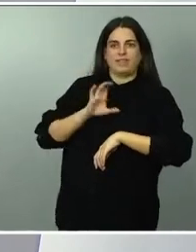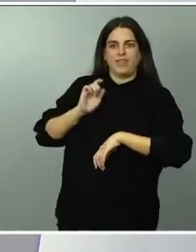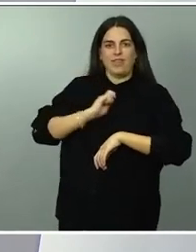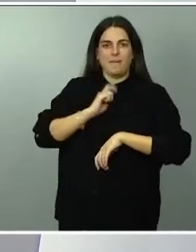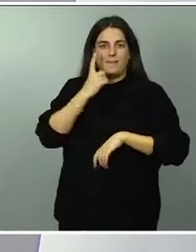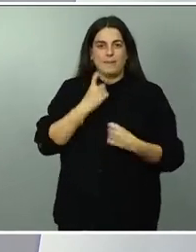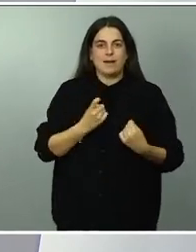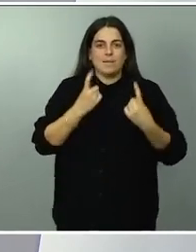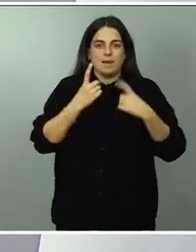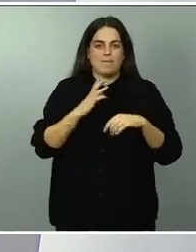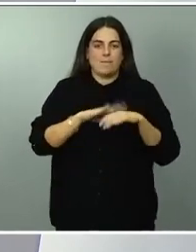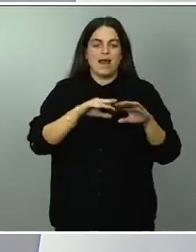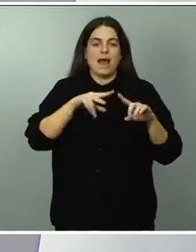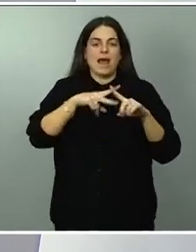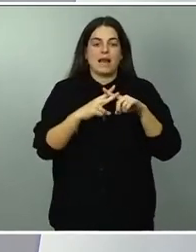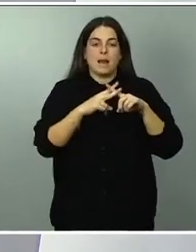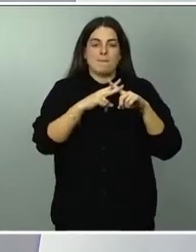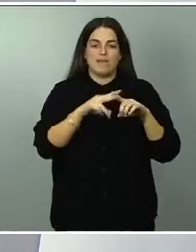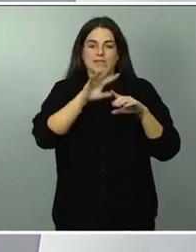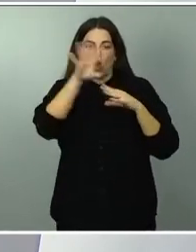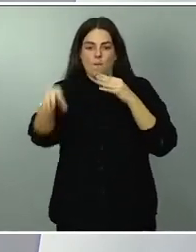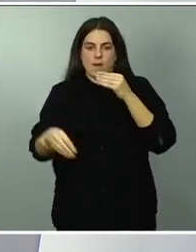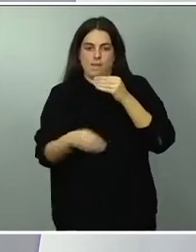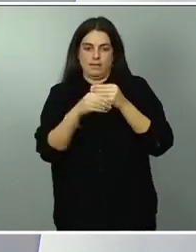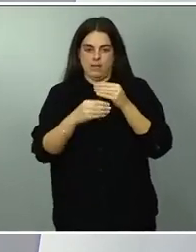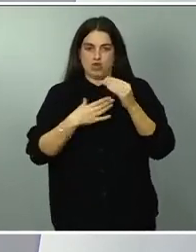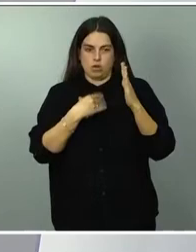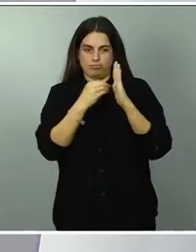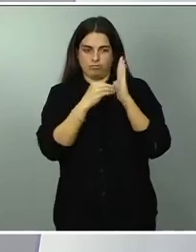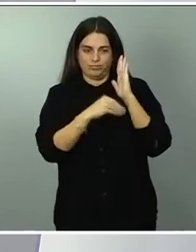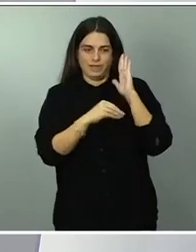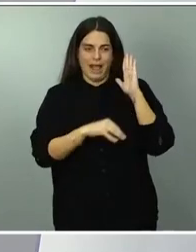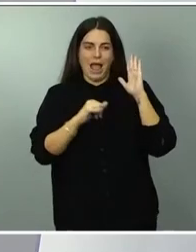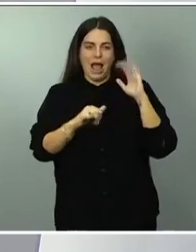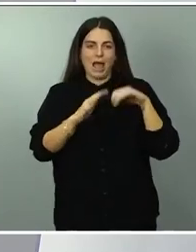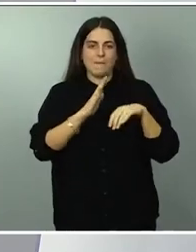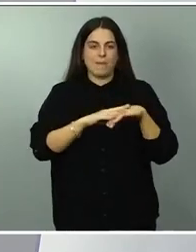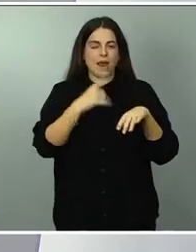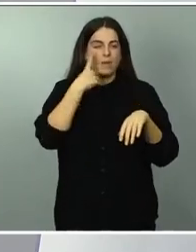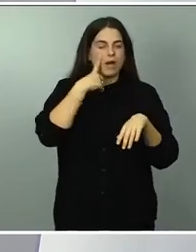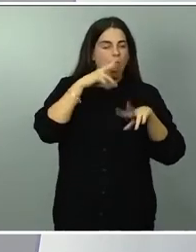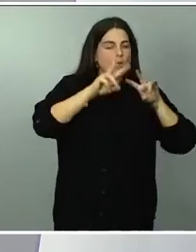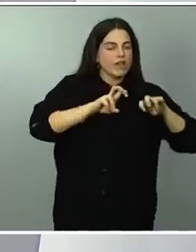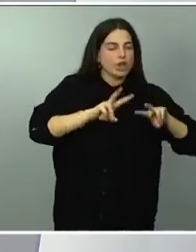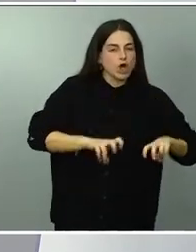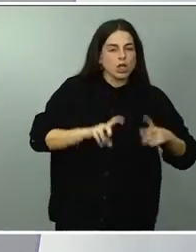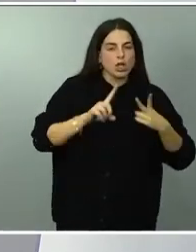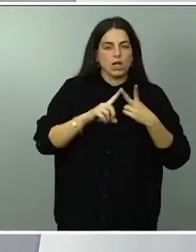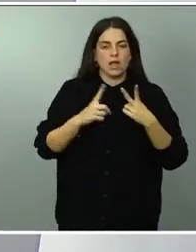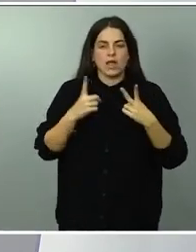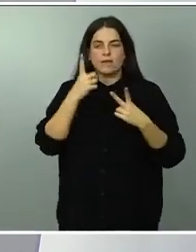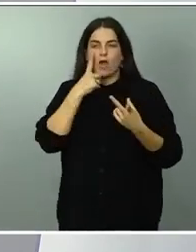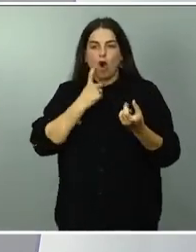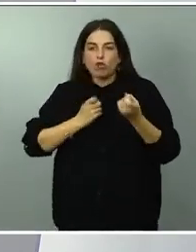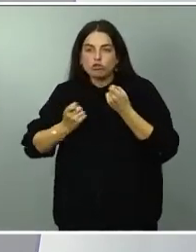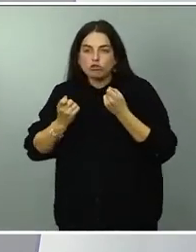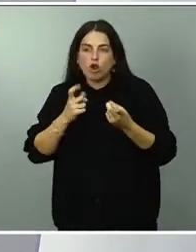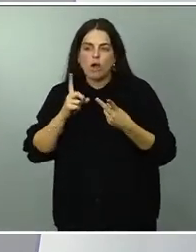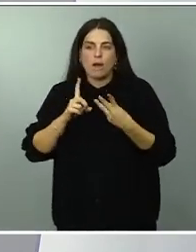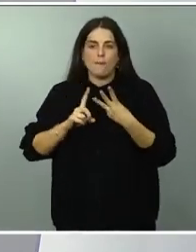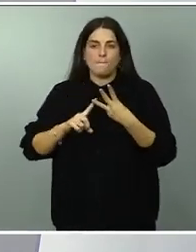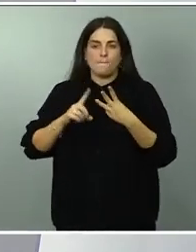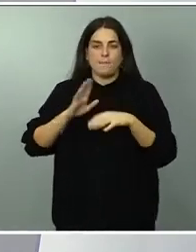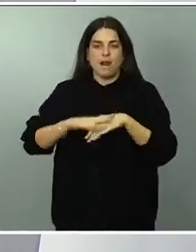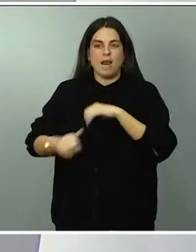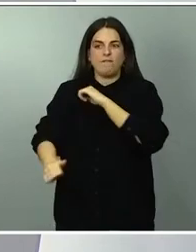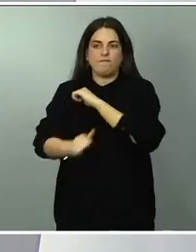complementarios que refuerzan nuestros sistemas de auditoría nuestros sistemas de control de prevención del fraude usted comentaba algunos